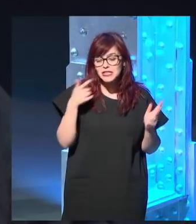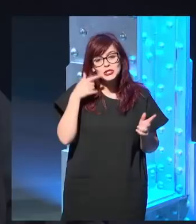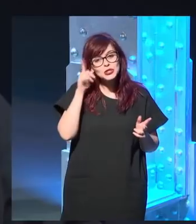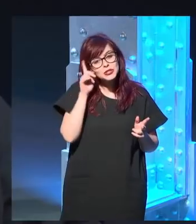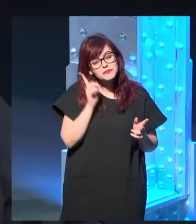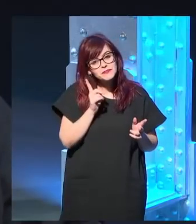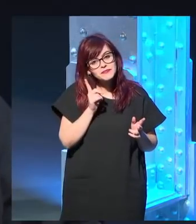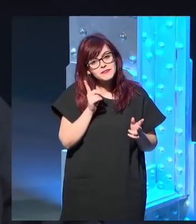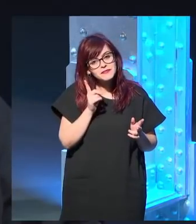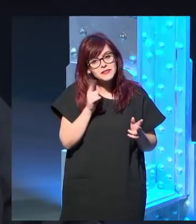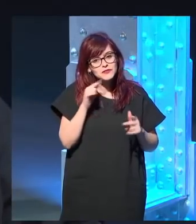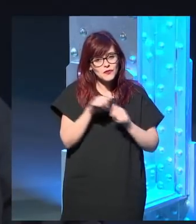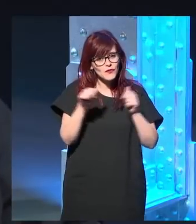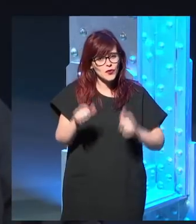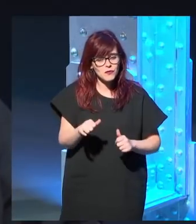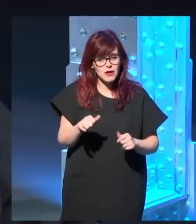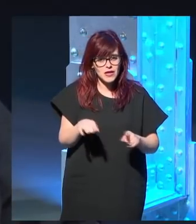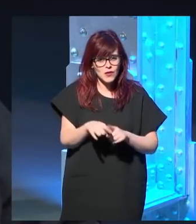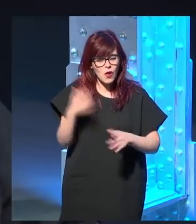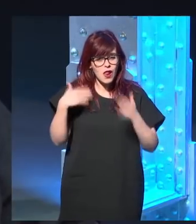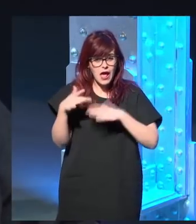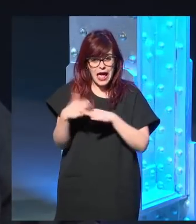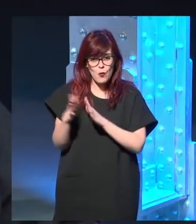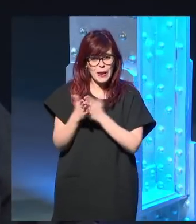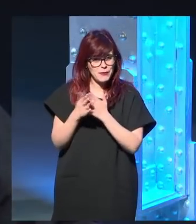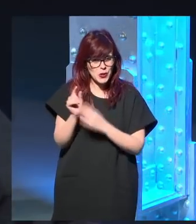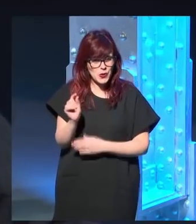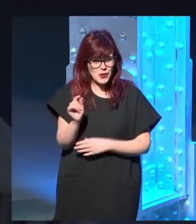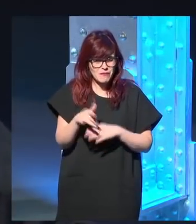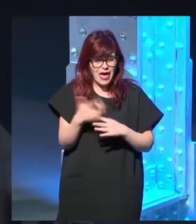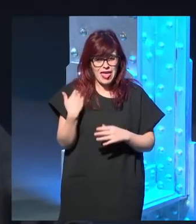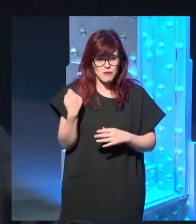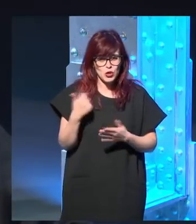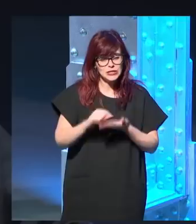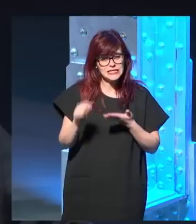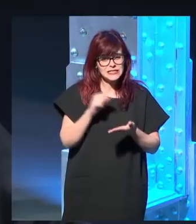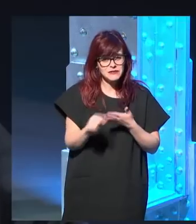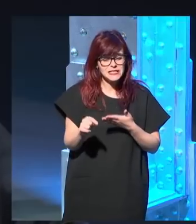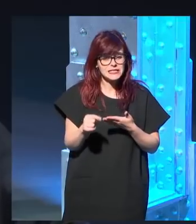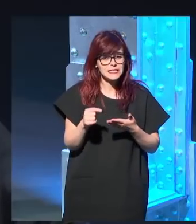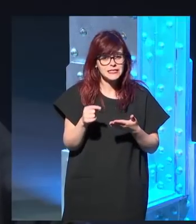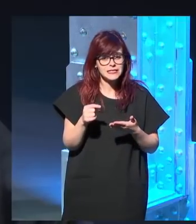sé, una, un librito que escribí ahora, lo escribí prácticamente así,